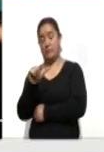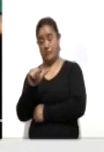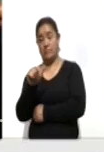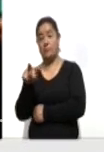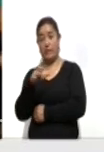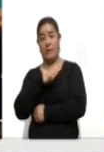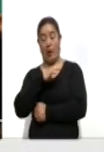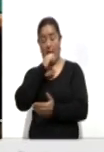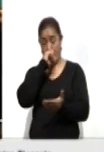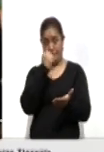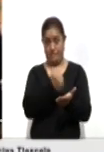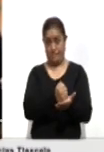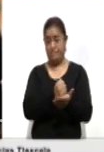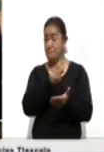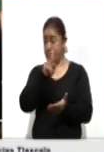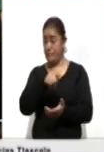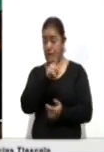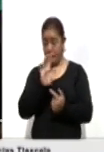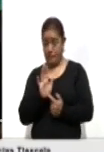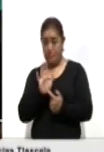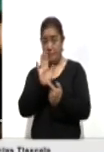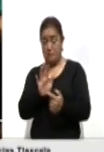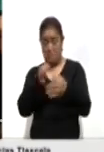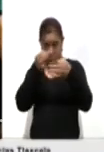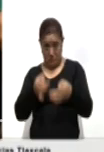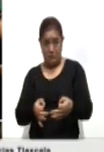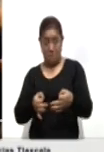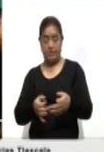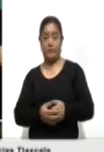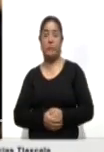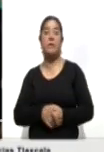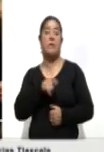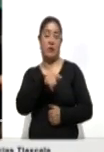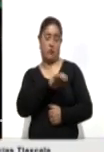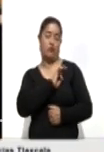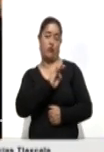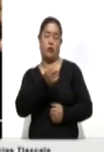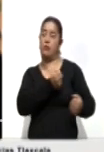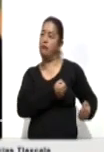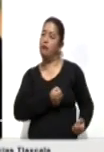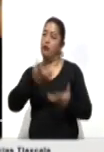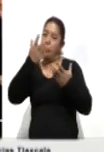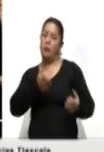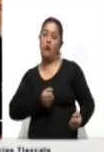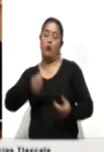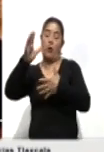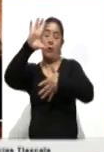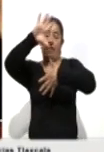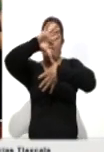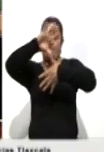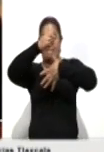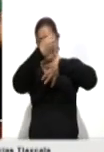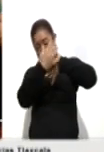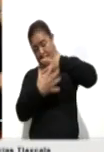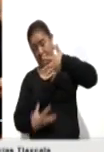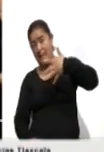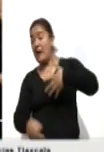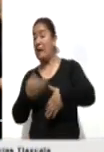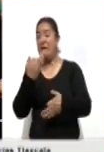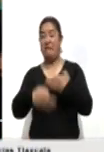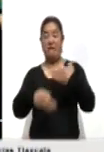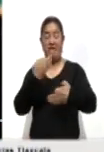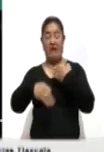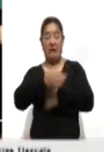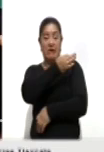emergencia, después de demostrar que es segura, efectiva y eficaz, podría ser exportada a los países de América Latina que no hayan recibido los